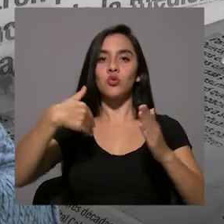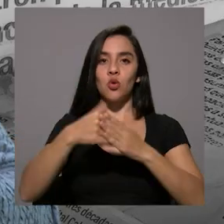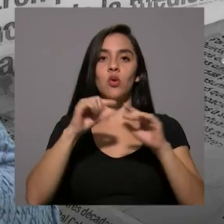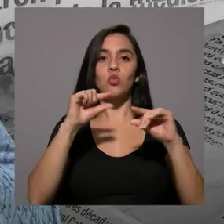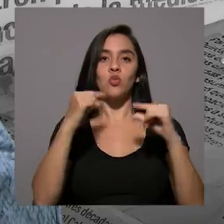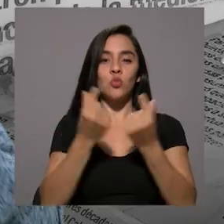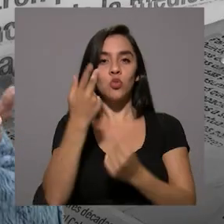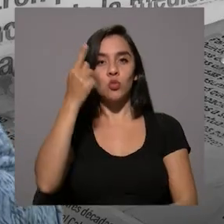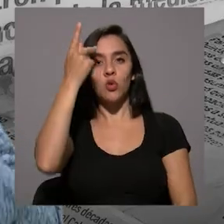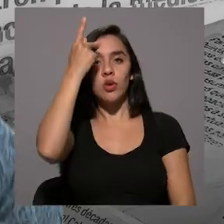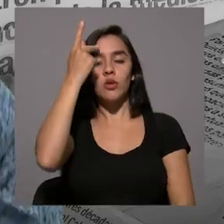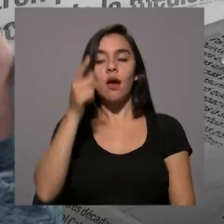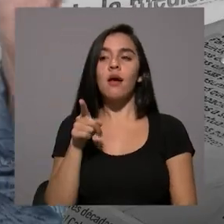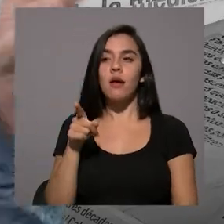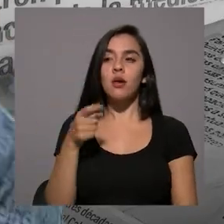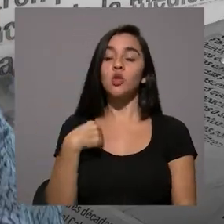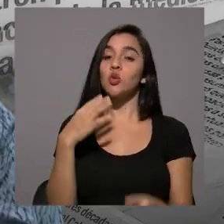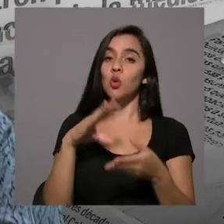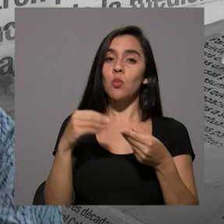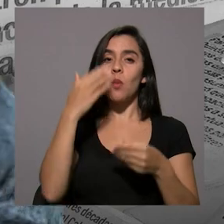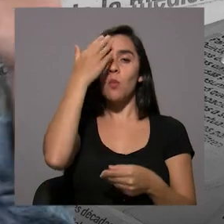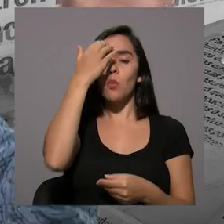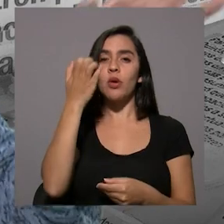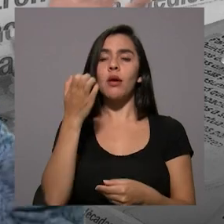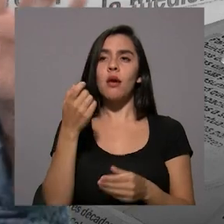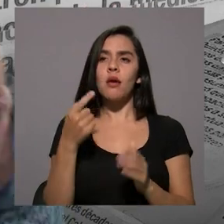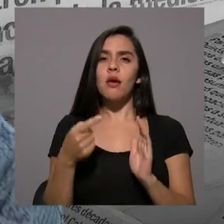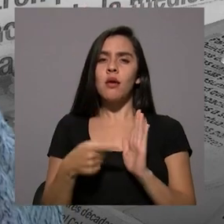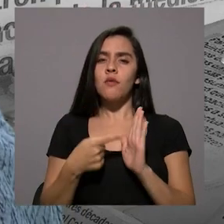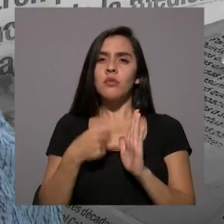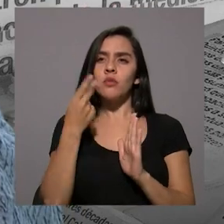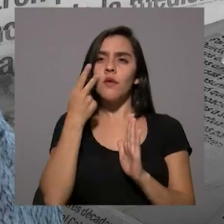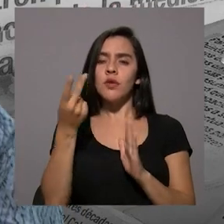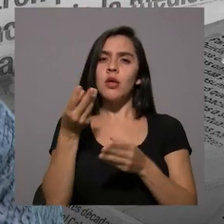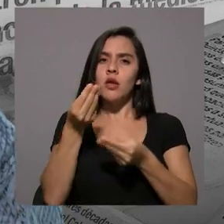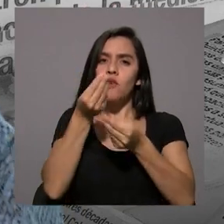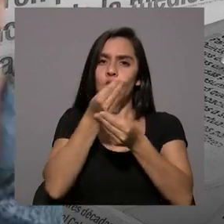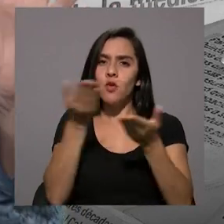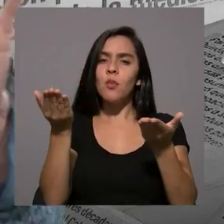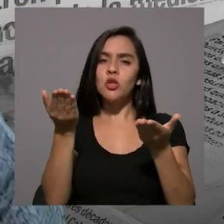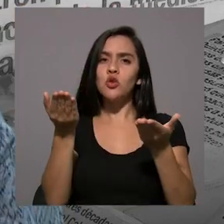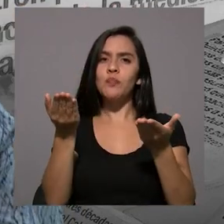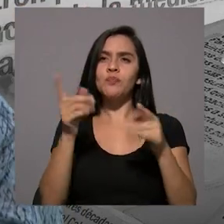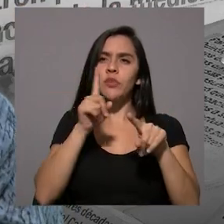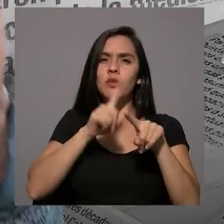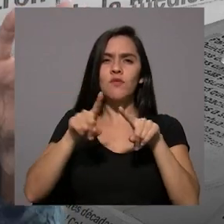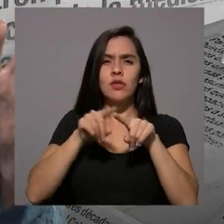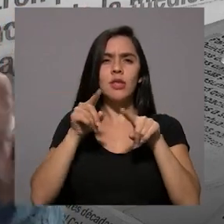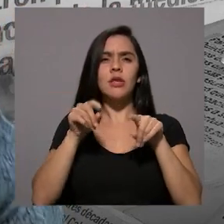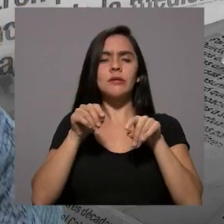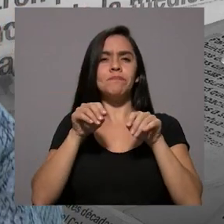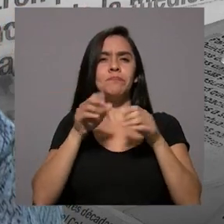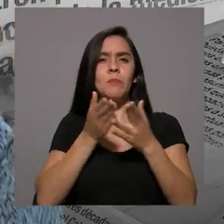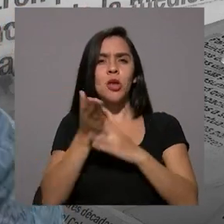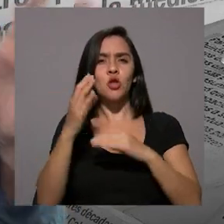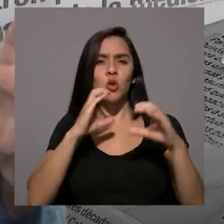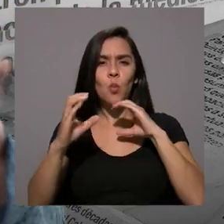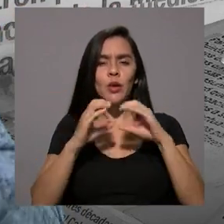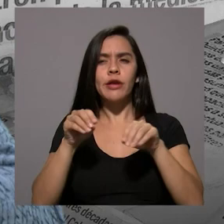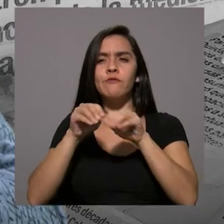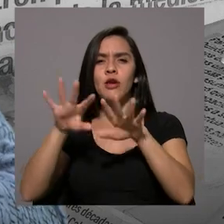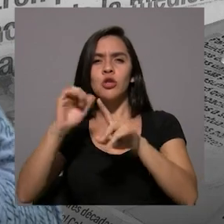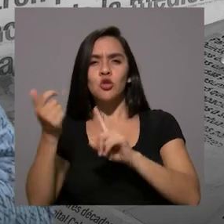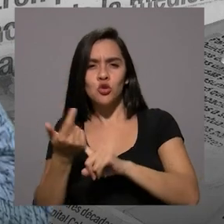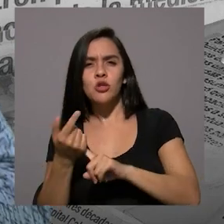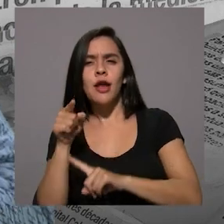Y eso se lo comento porque en realidad hubo informaciones que circularon en los medios de comunicación, en las